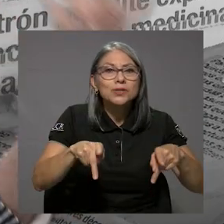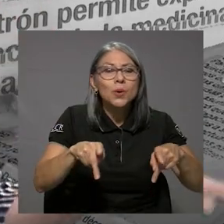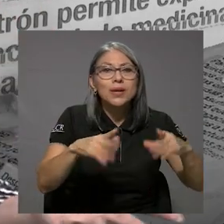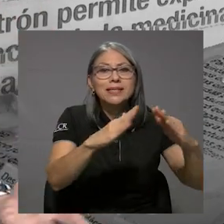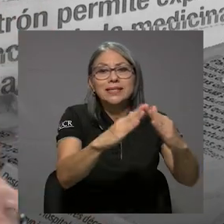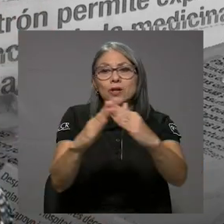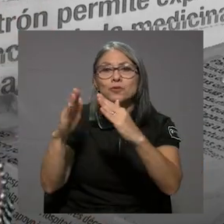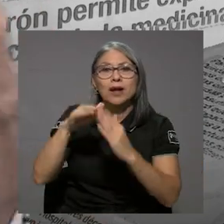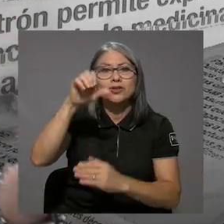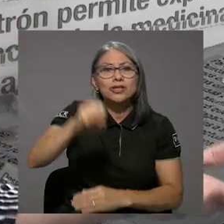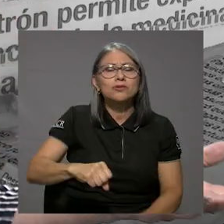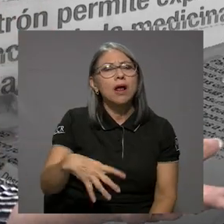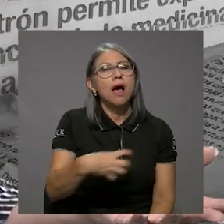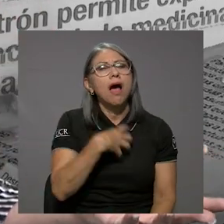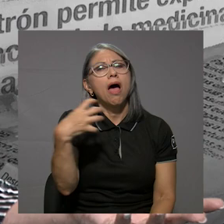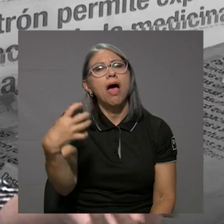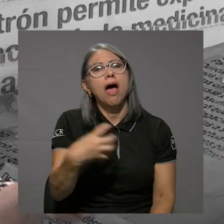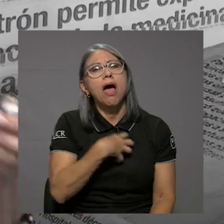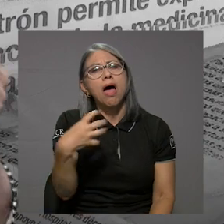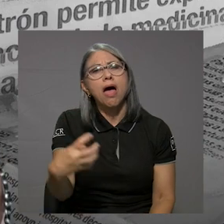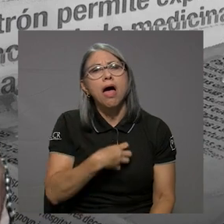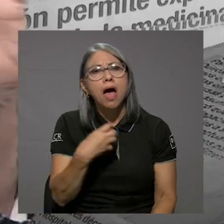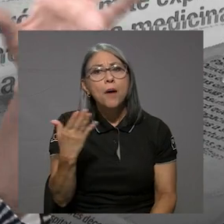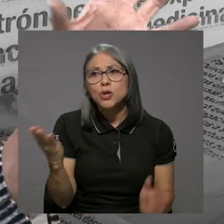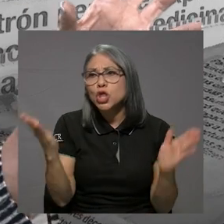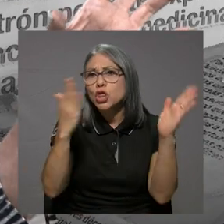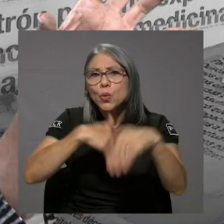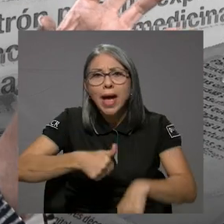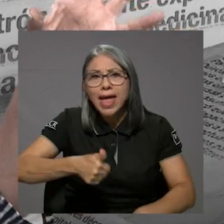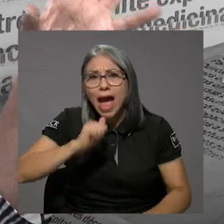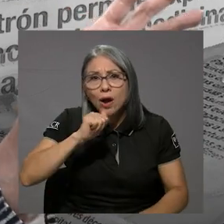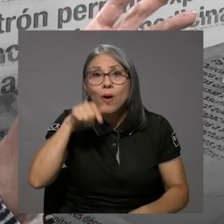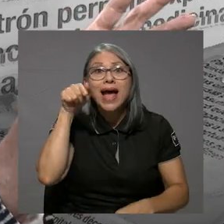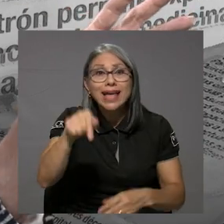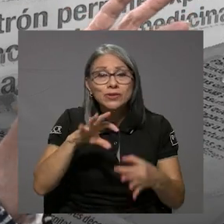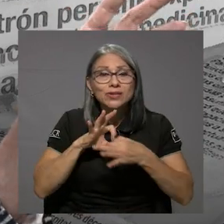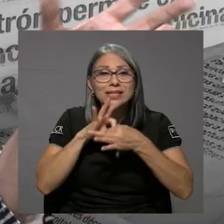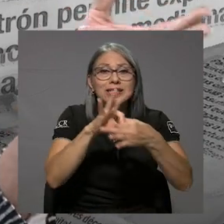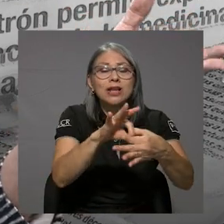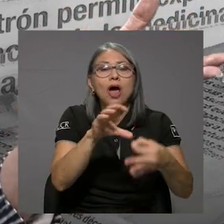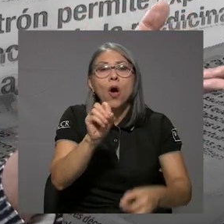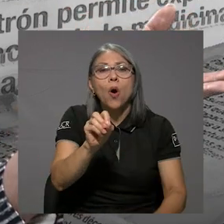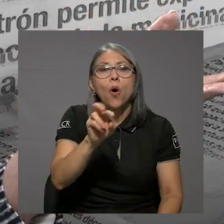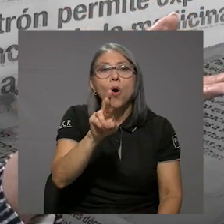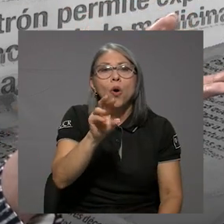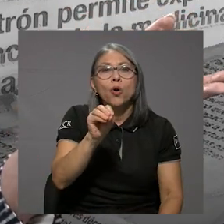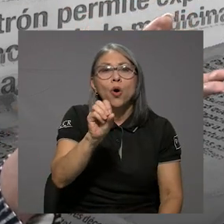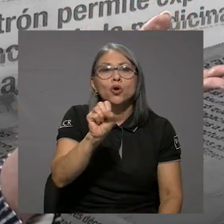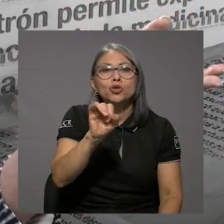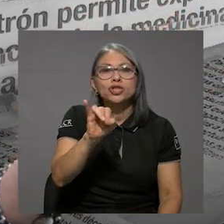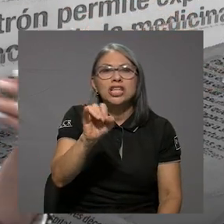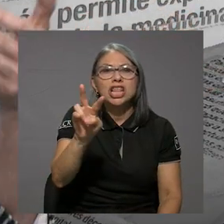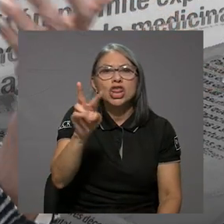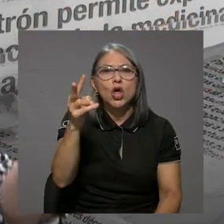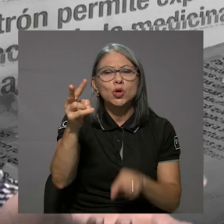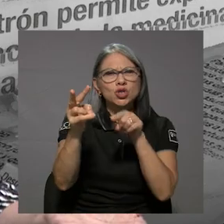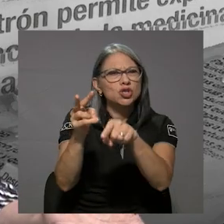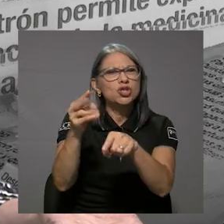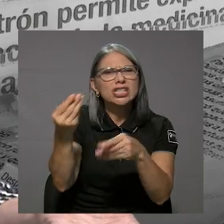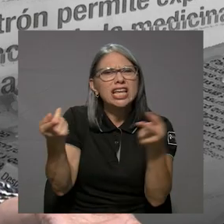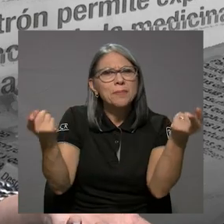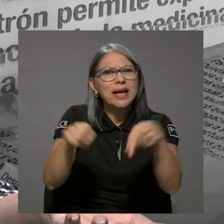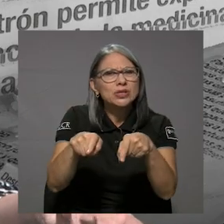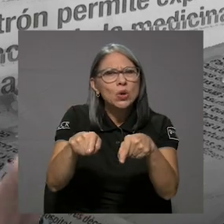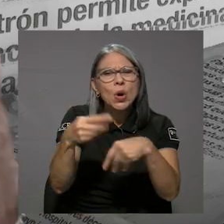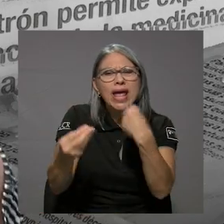de los barrios del sur que no tienen agua. Eso está relacionado con Orozi 2. ¿Qué fue lo que pasó con Orozi 2? ¿Qué hay que